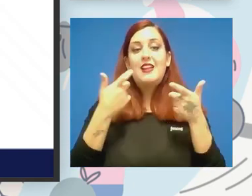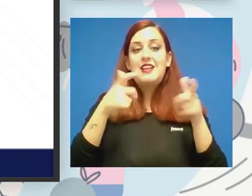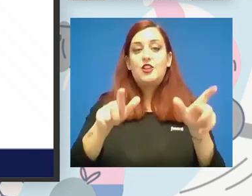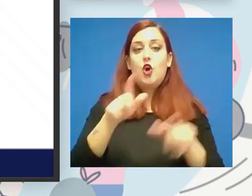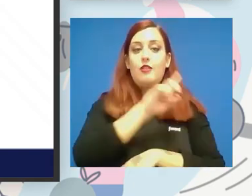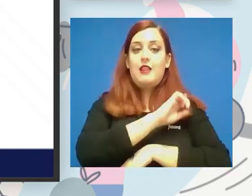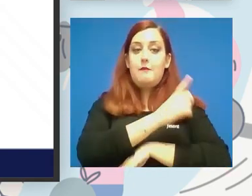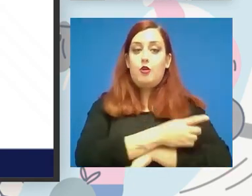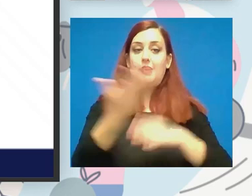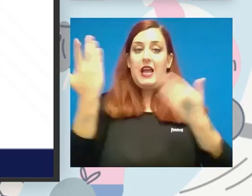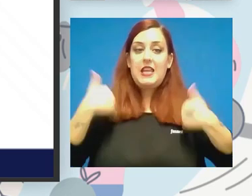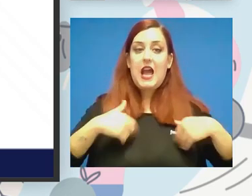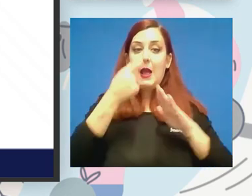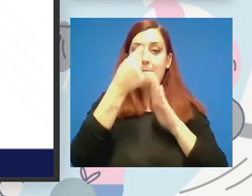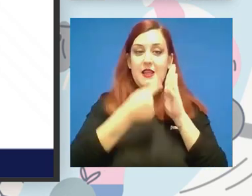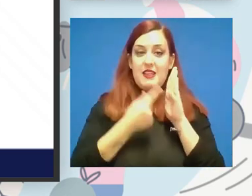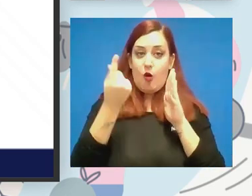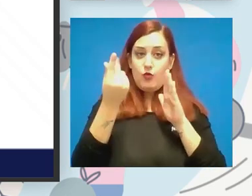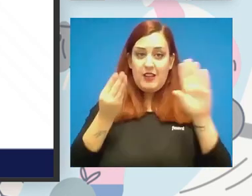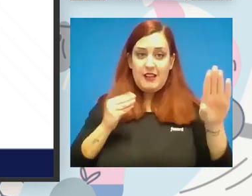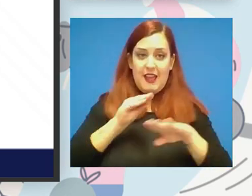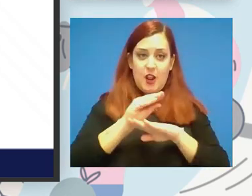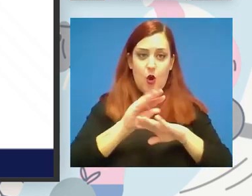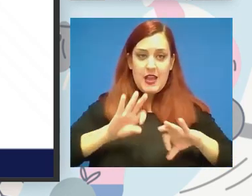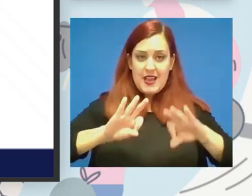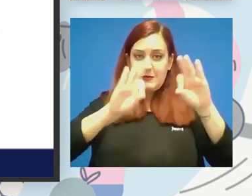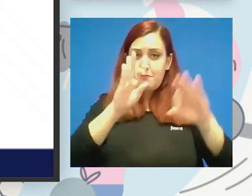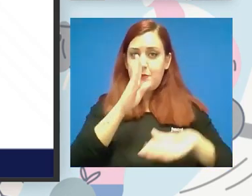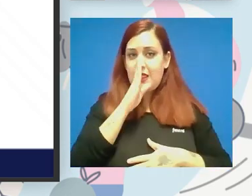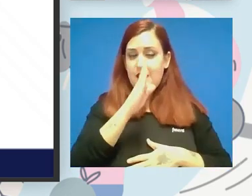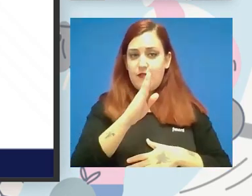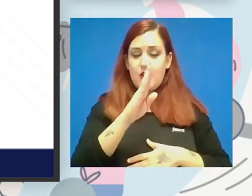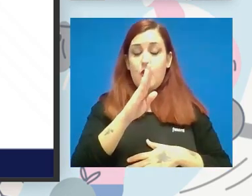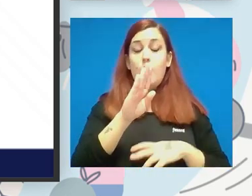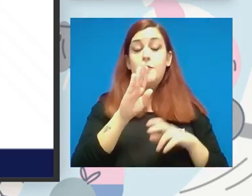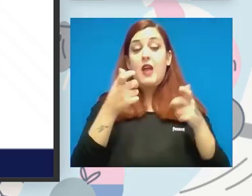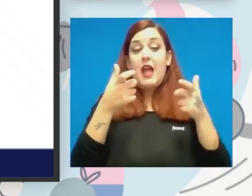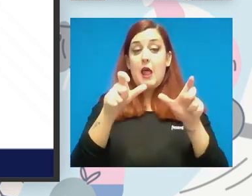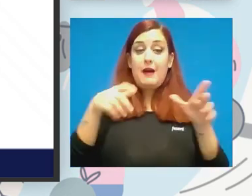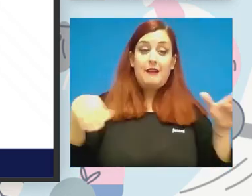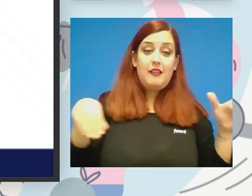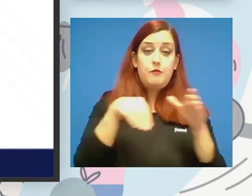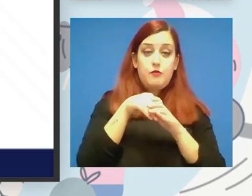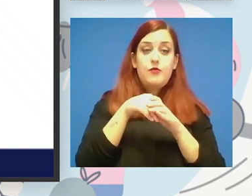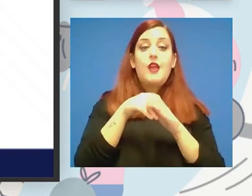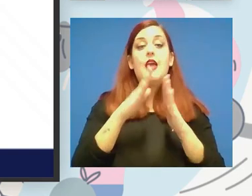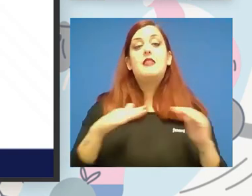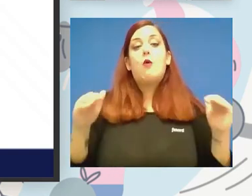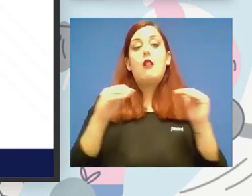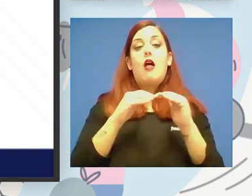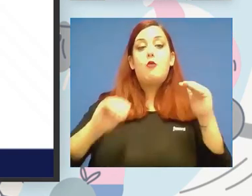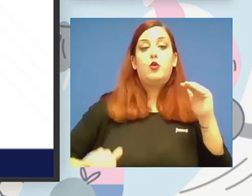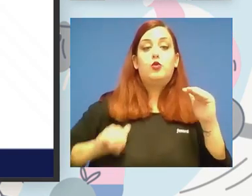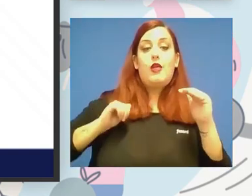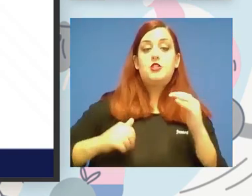el cual ya hay medidas y dinero específico que se ha dedicado a la parte de inclusión y de igualdad de oportunidades que son